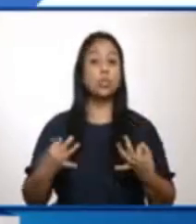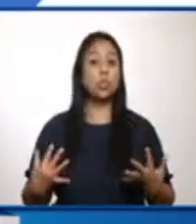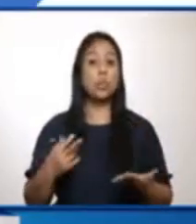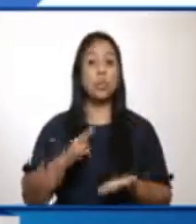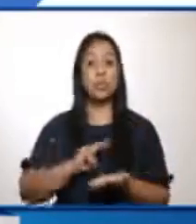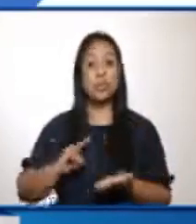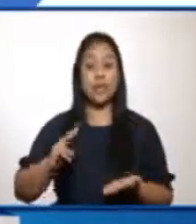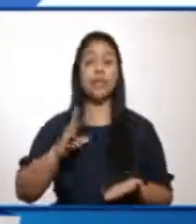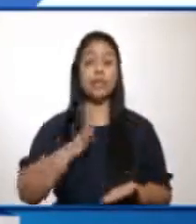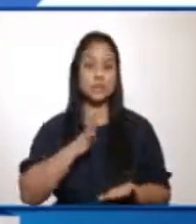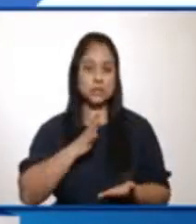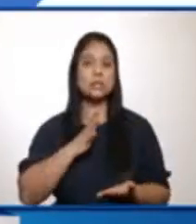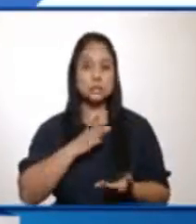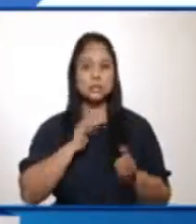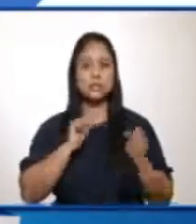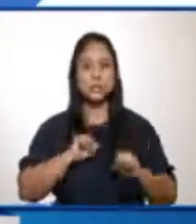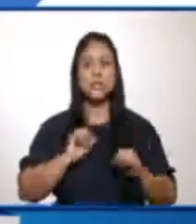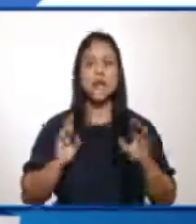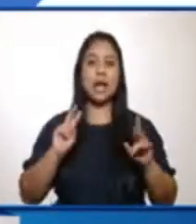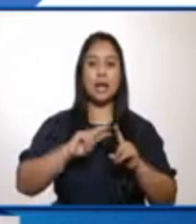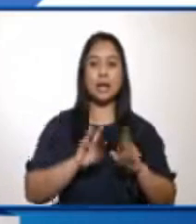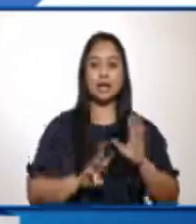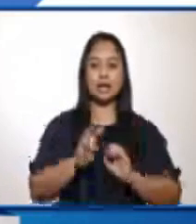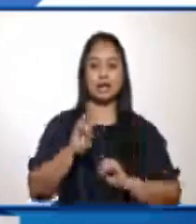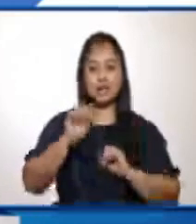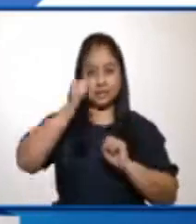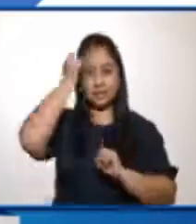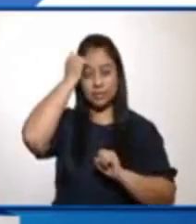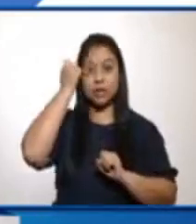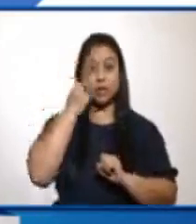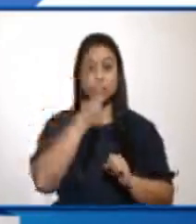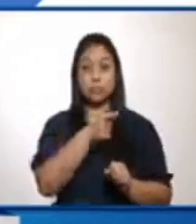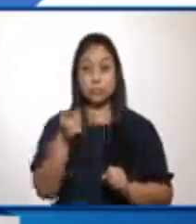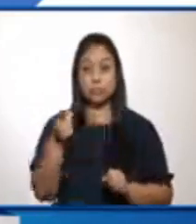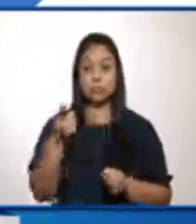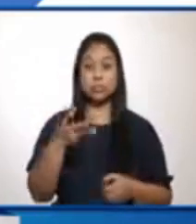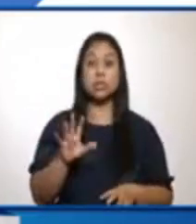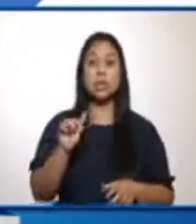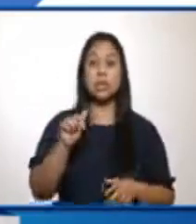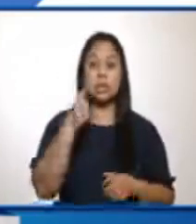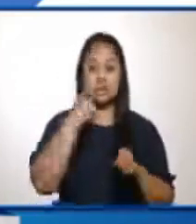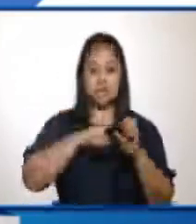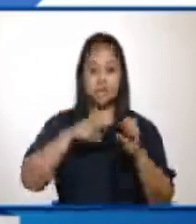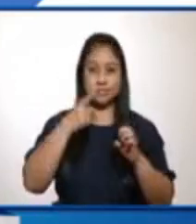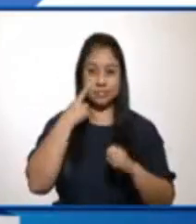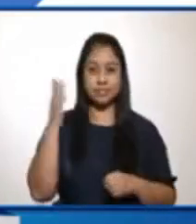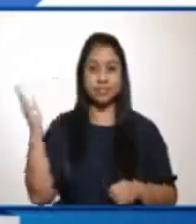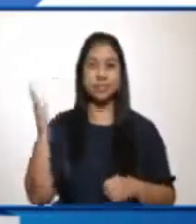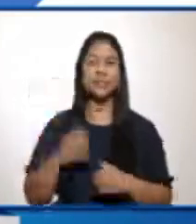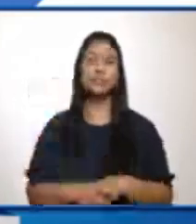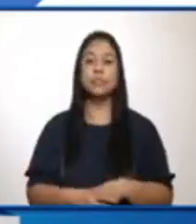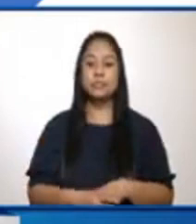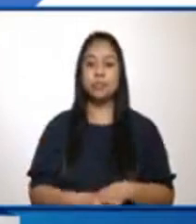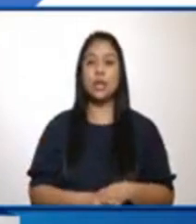disponibles al 13 de febrero, como ustedes pueden ver en estas gráficas, tenemos